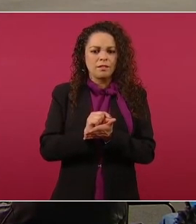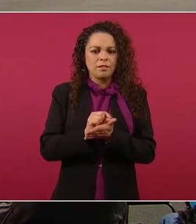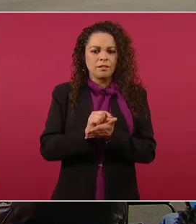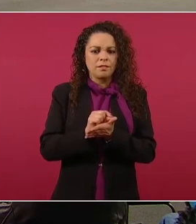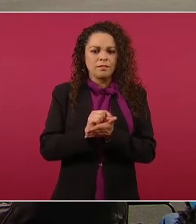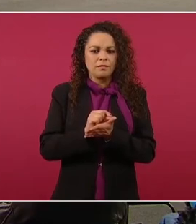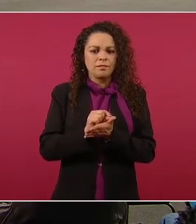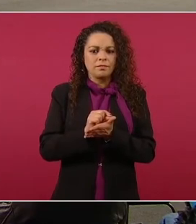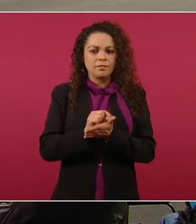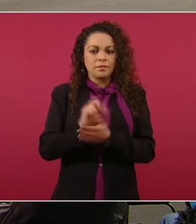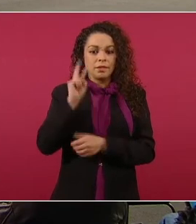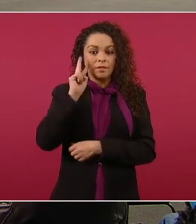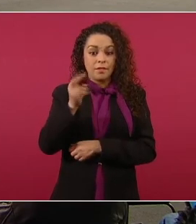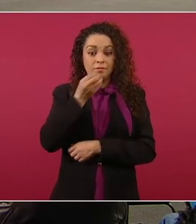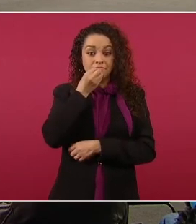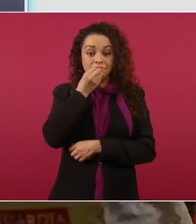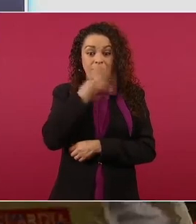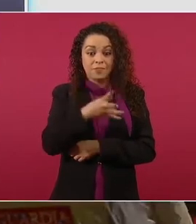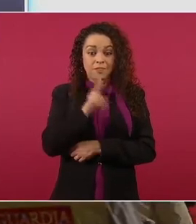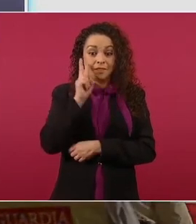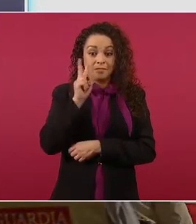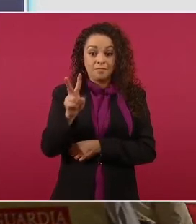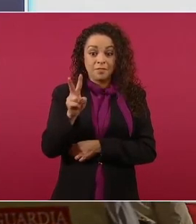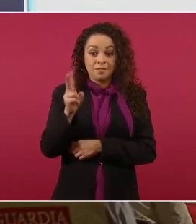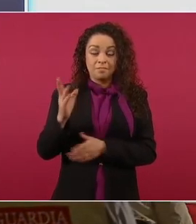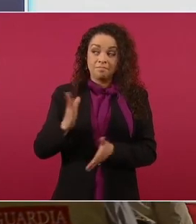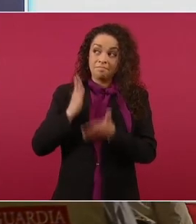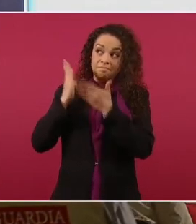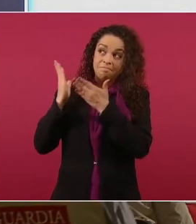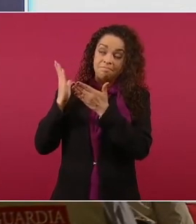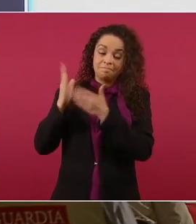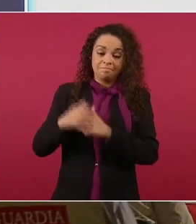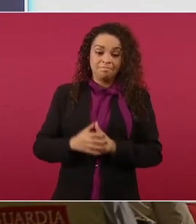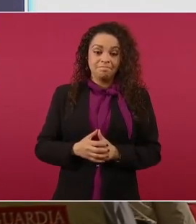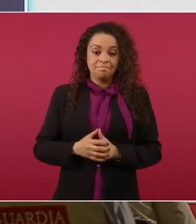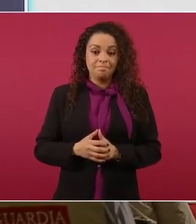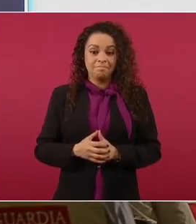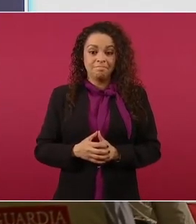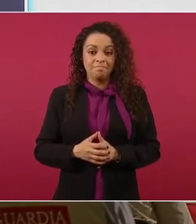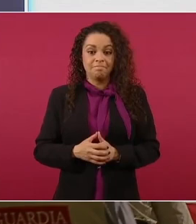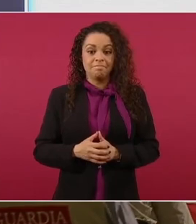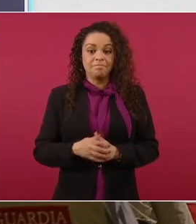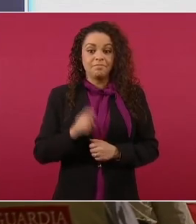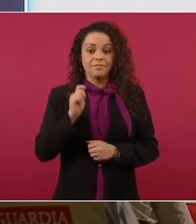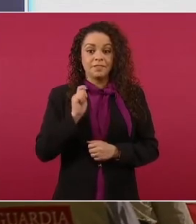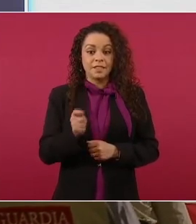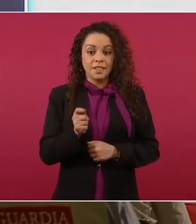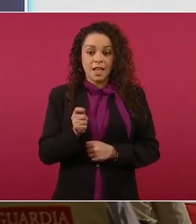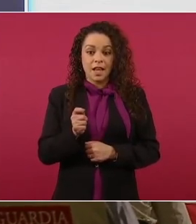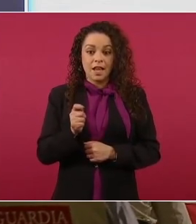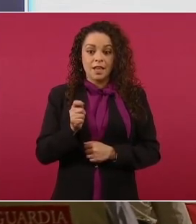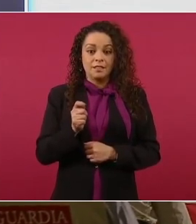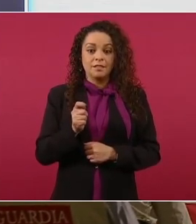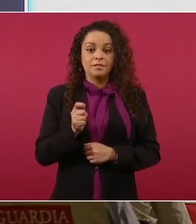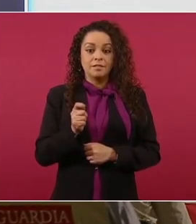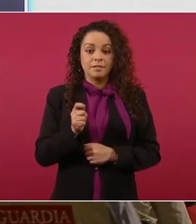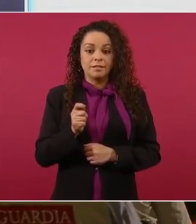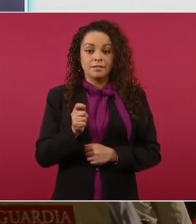verdadera joya, la noche de nado sincronizado de la oposición